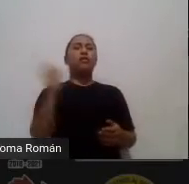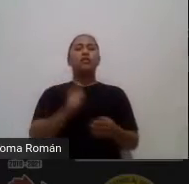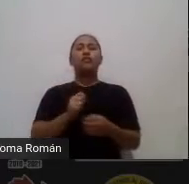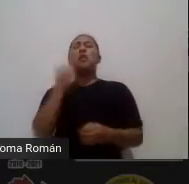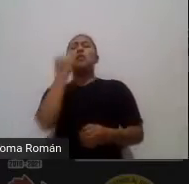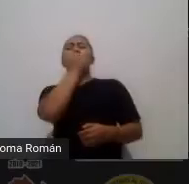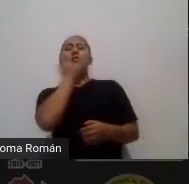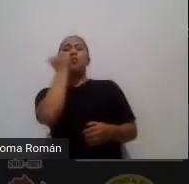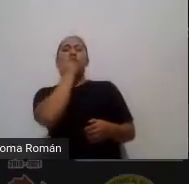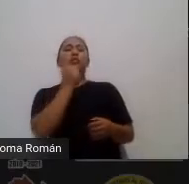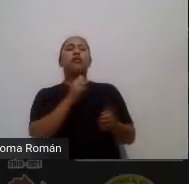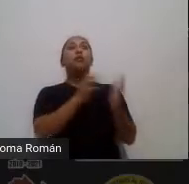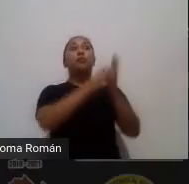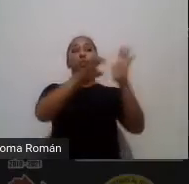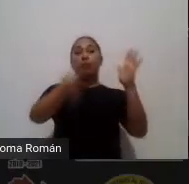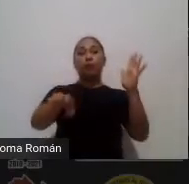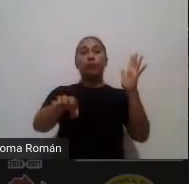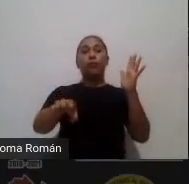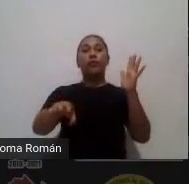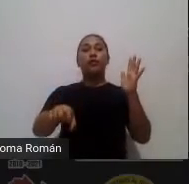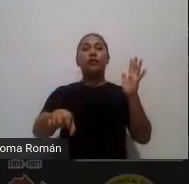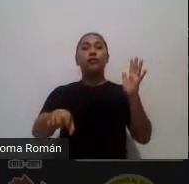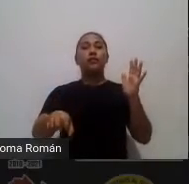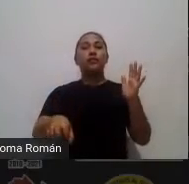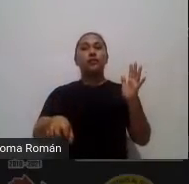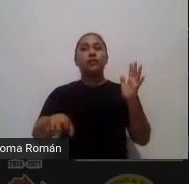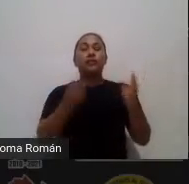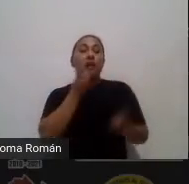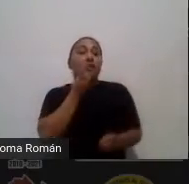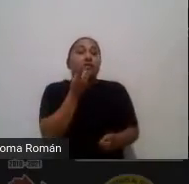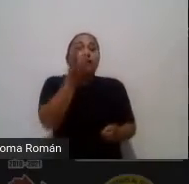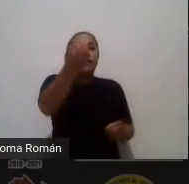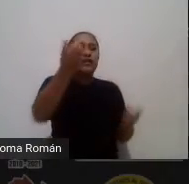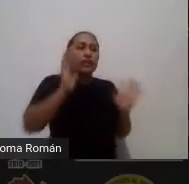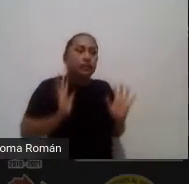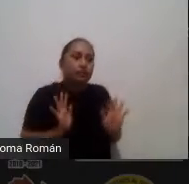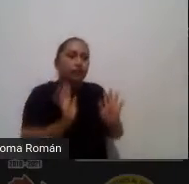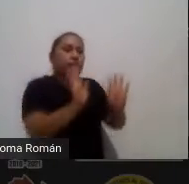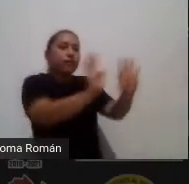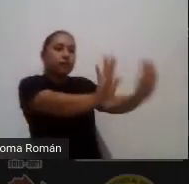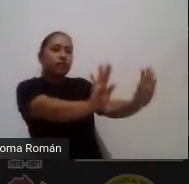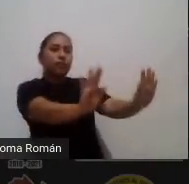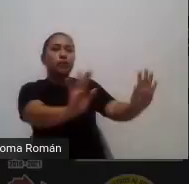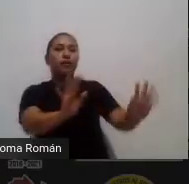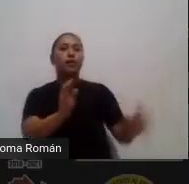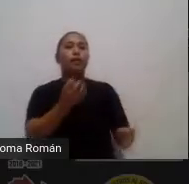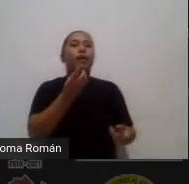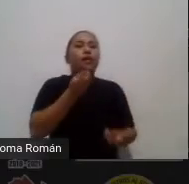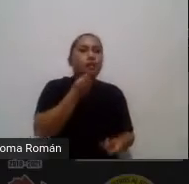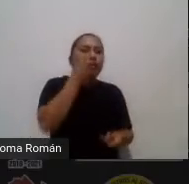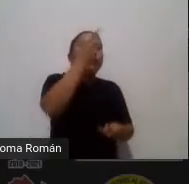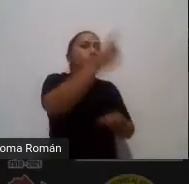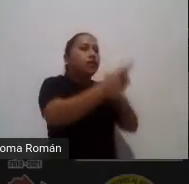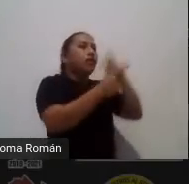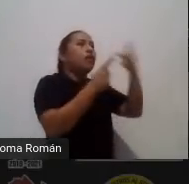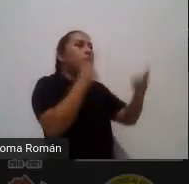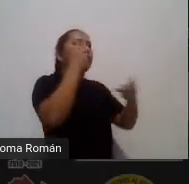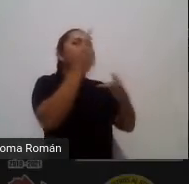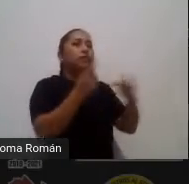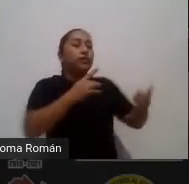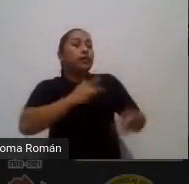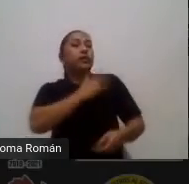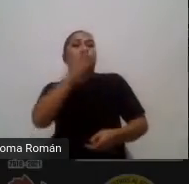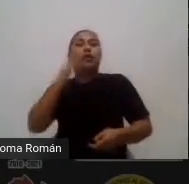ejemplo se les anima casi casi se les empuja a que expresen su curiosidad o su interés por